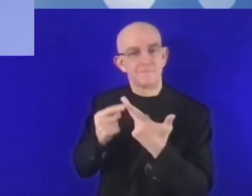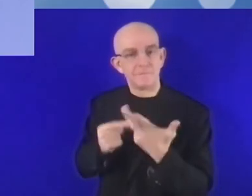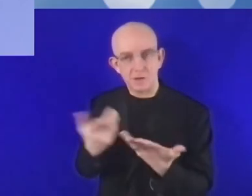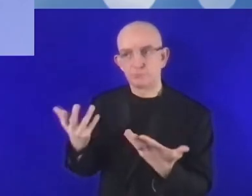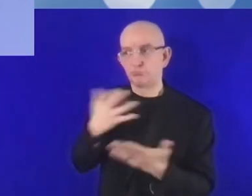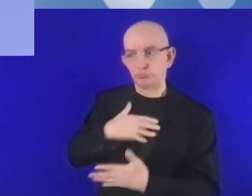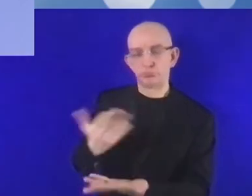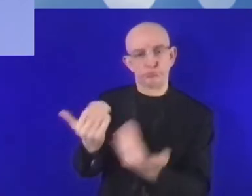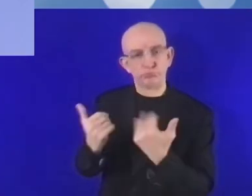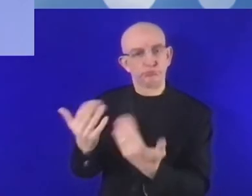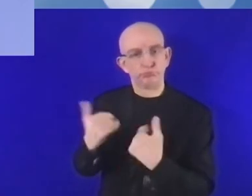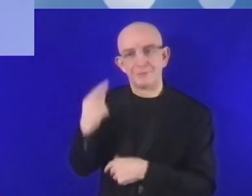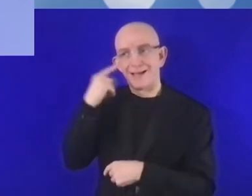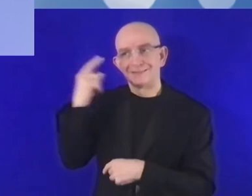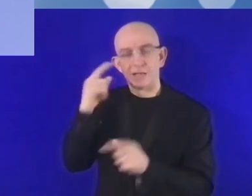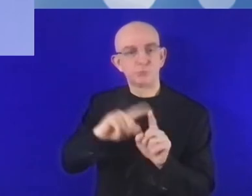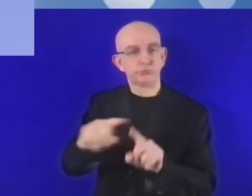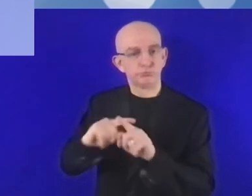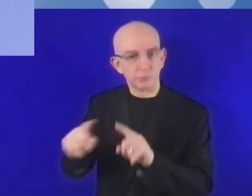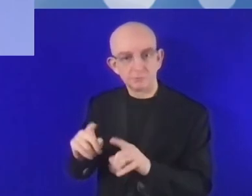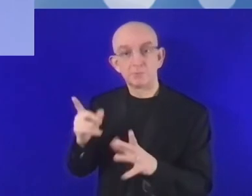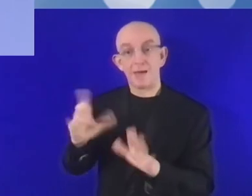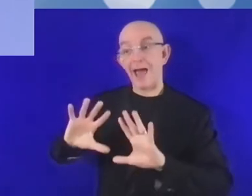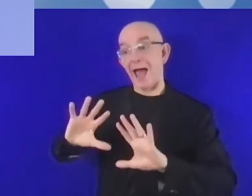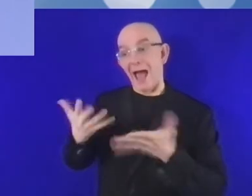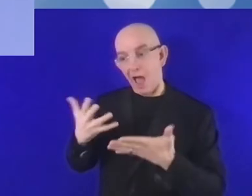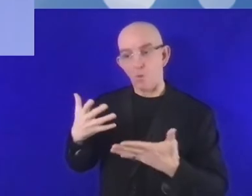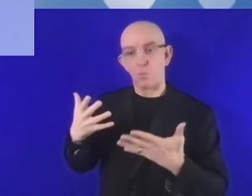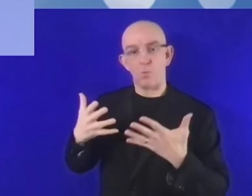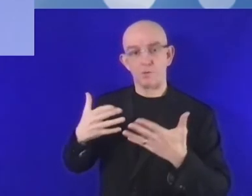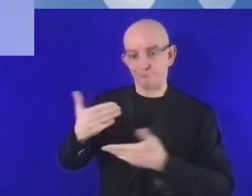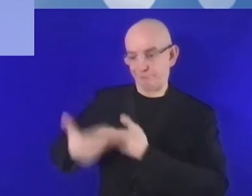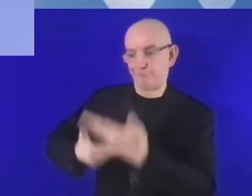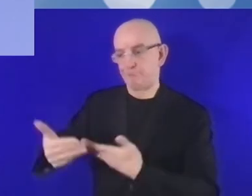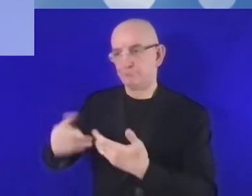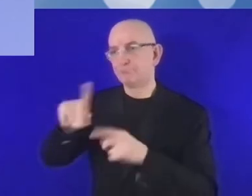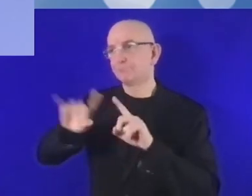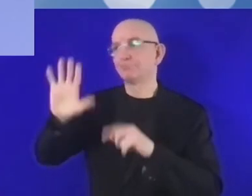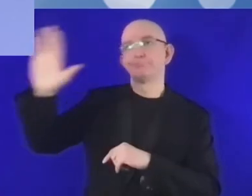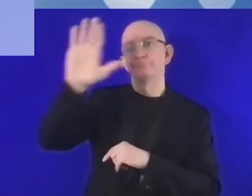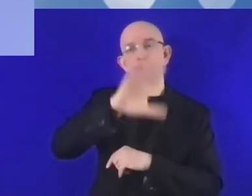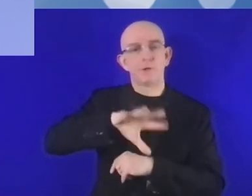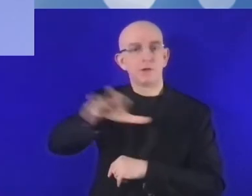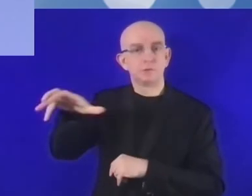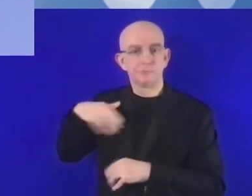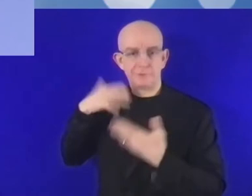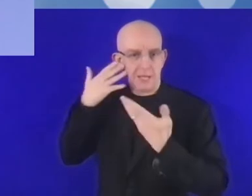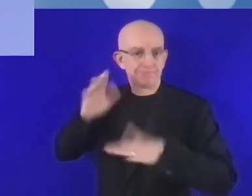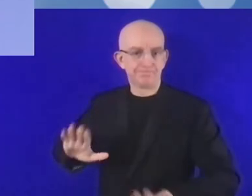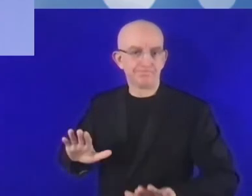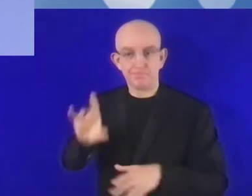o posibilidades. Esto ayuda a los empresarios creativos a tomar sus decisiones.